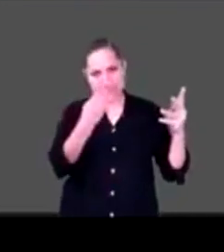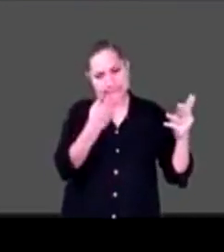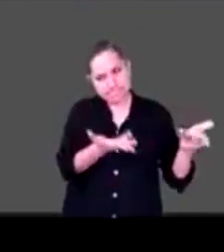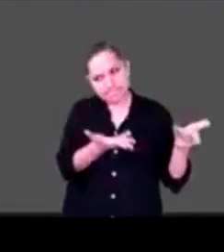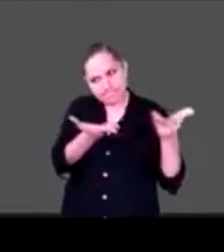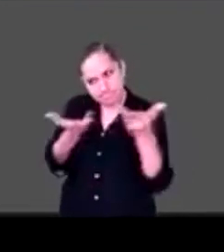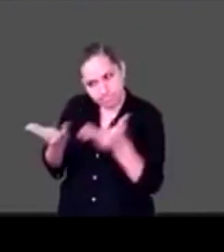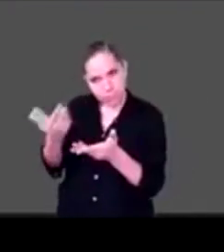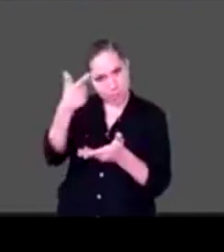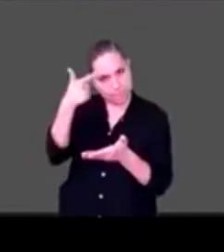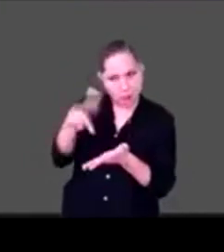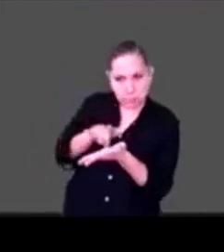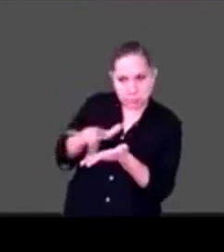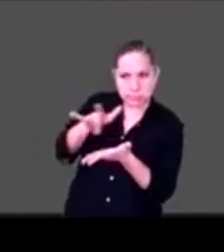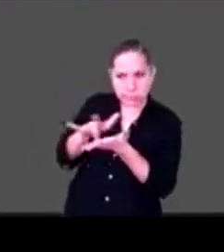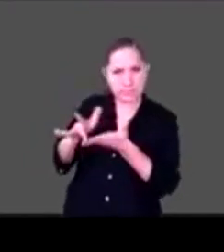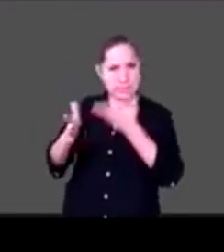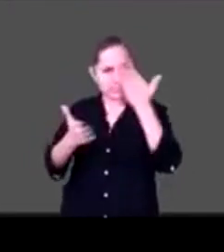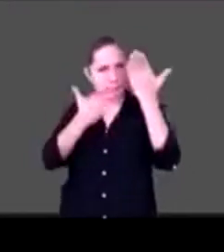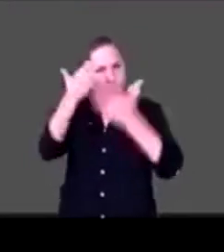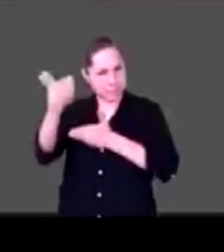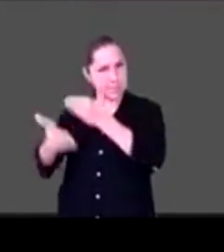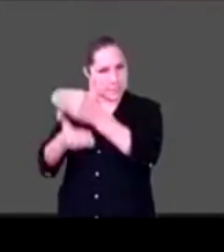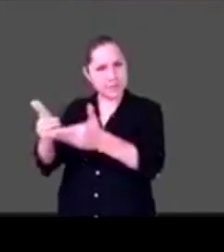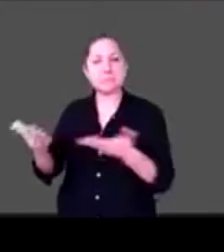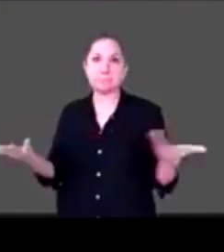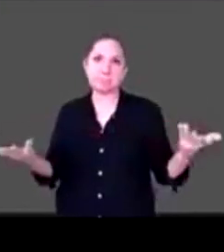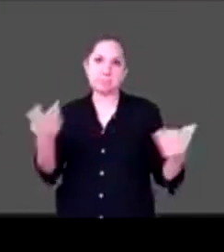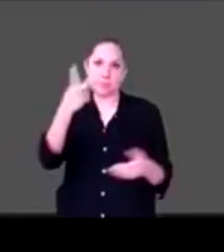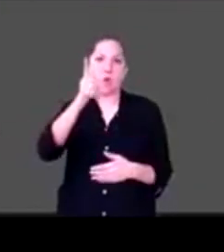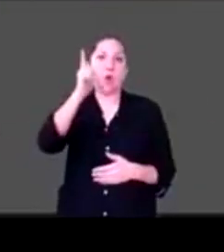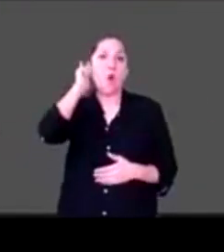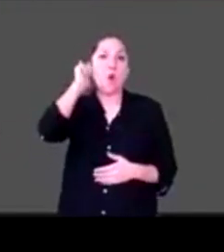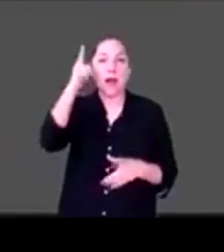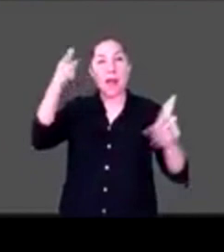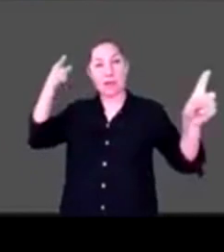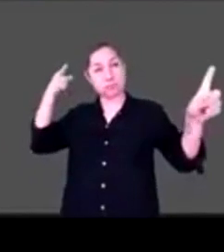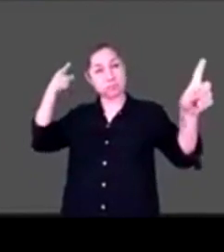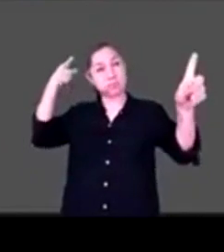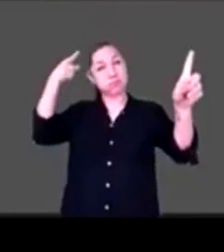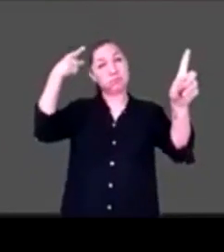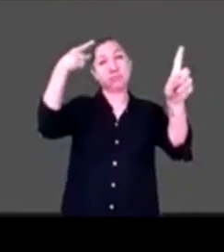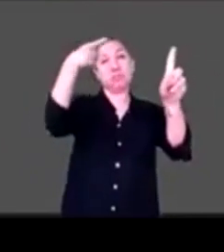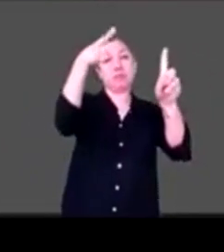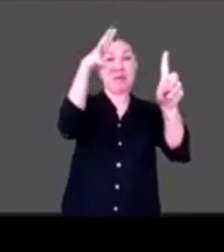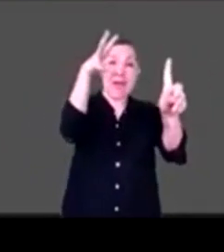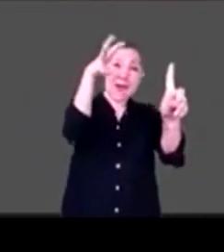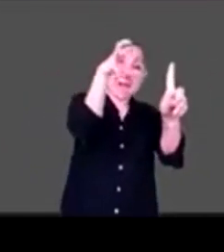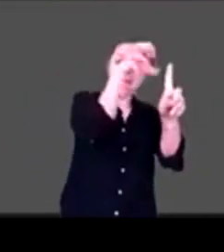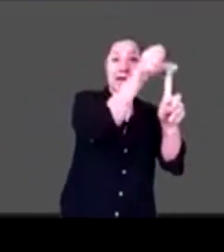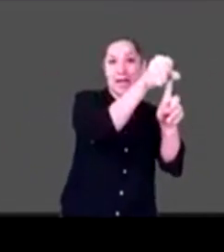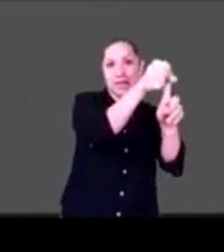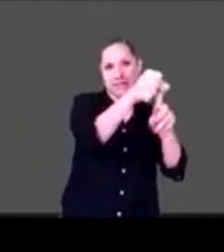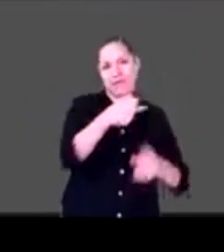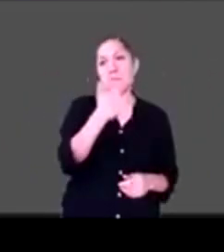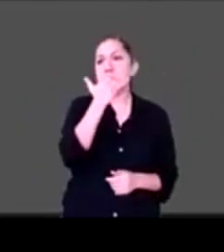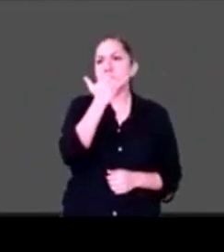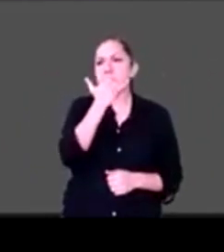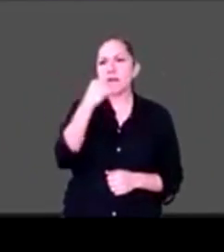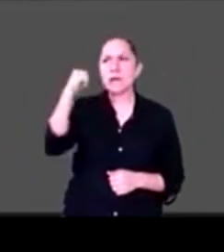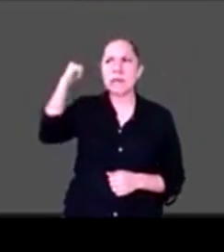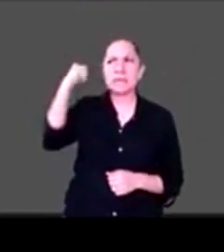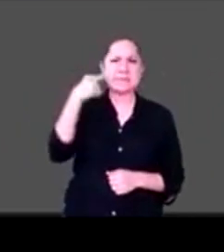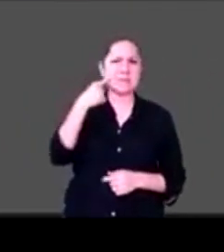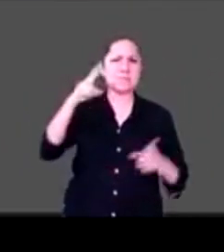pues hay un mundo donde la discapacidad, o sea, la meta final es concebir al mundo, perdón por la serenata que están escuchando acá